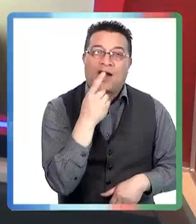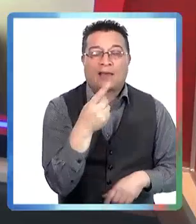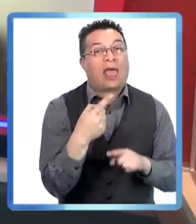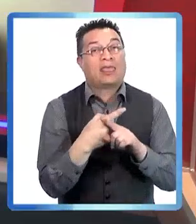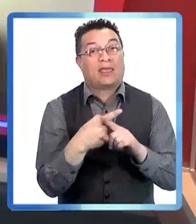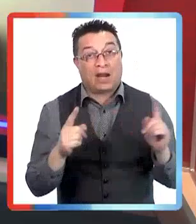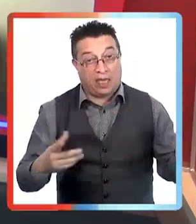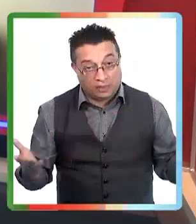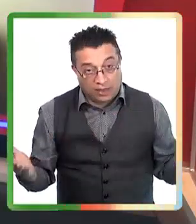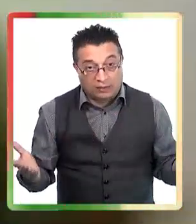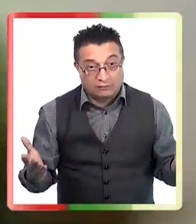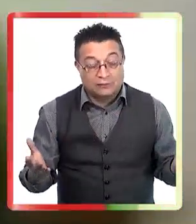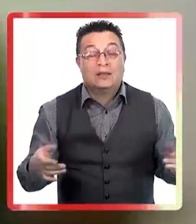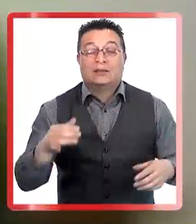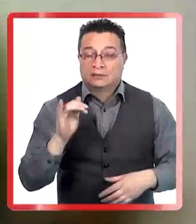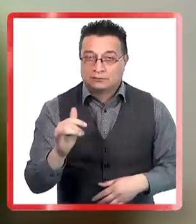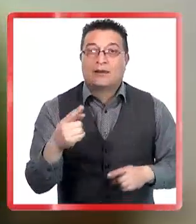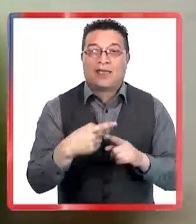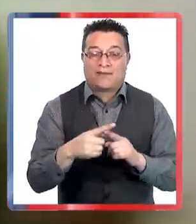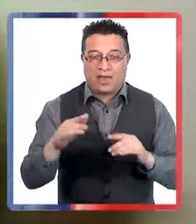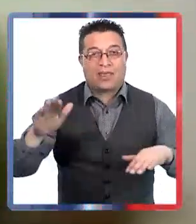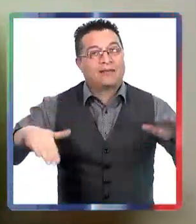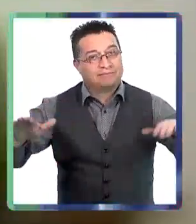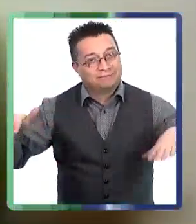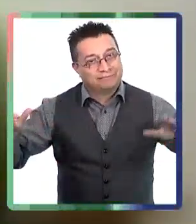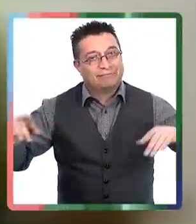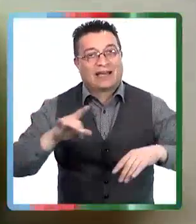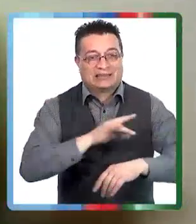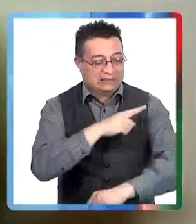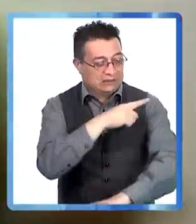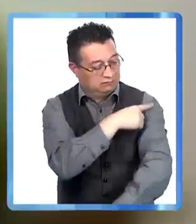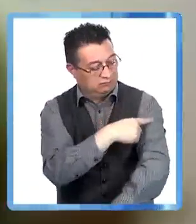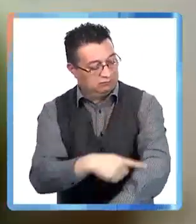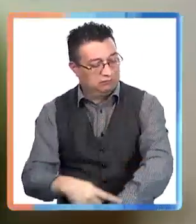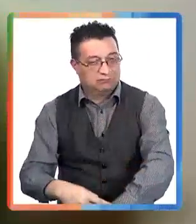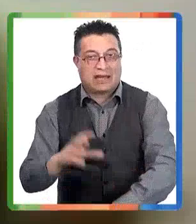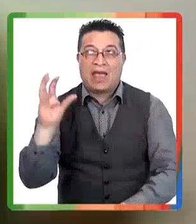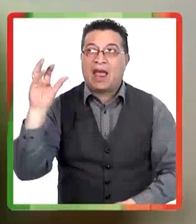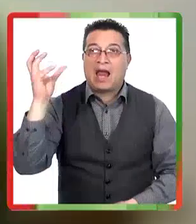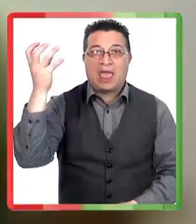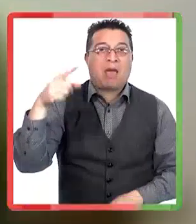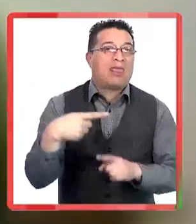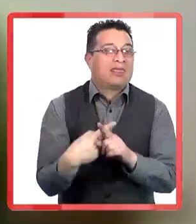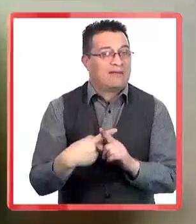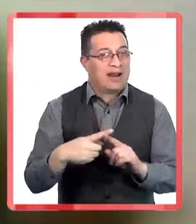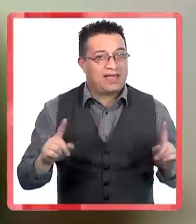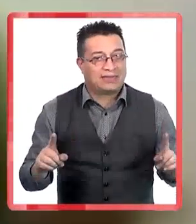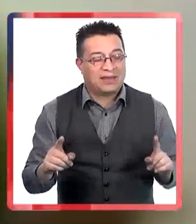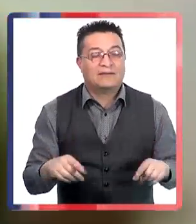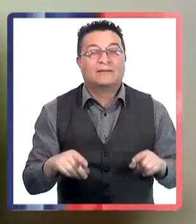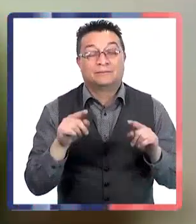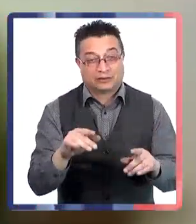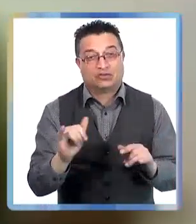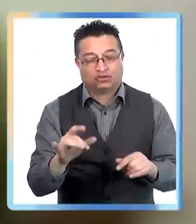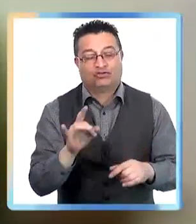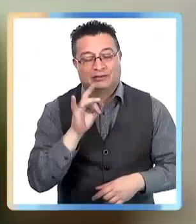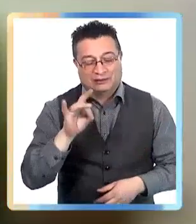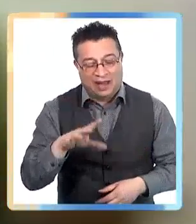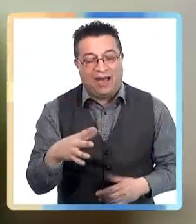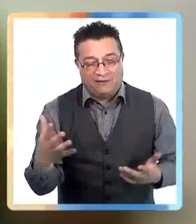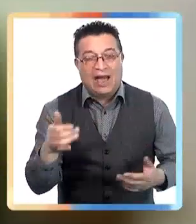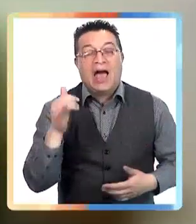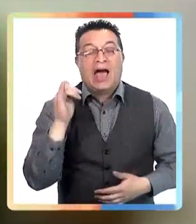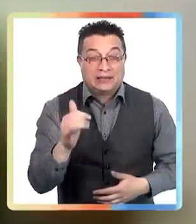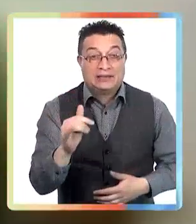Incluso en Antofagasta ya hace un poquito más de frío. Entiendo, las situaciones climáticas son distintas y en distintos lugares del país. Y si